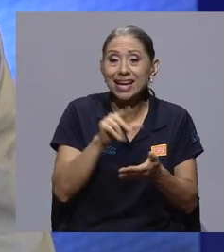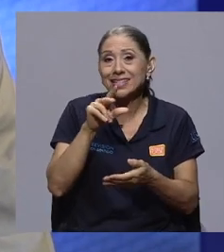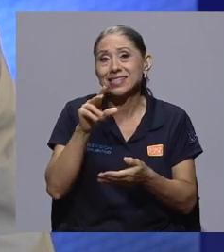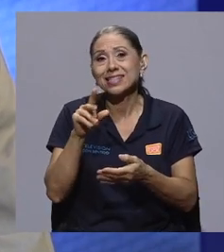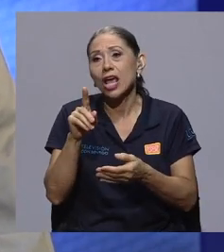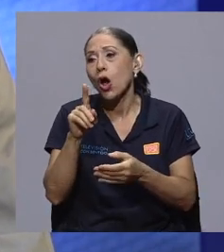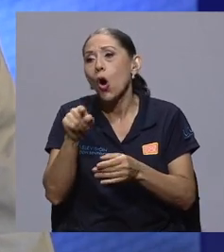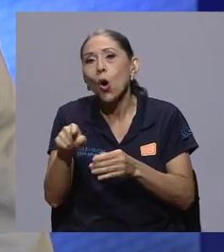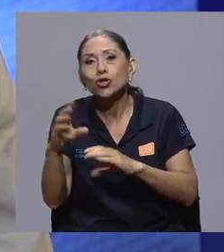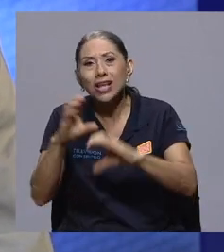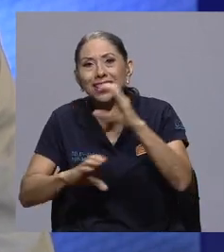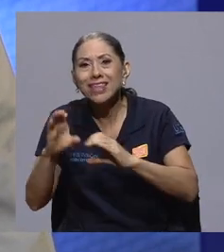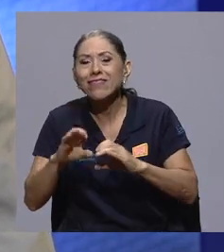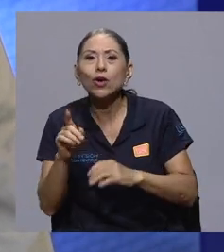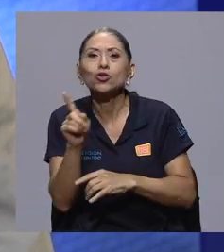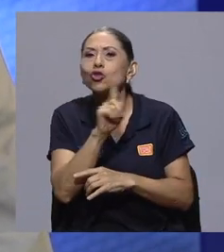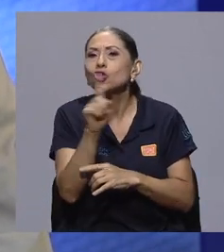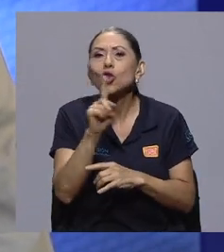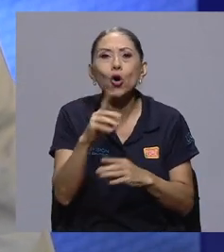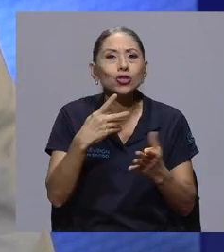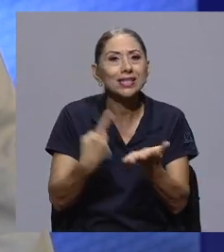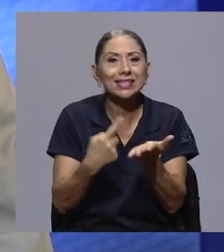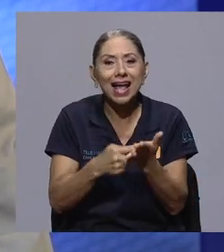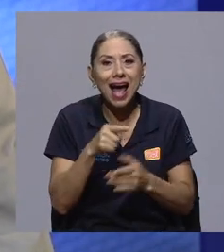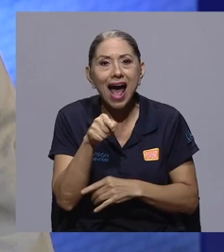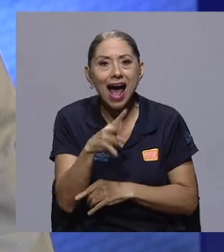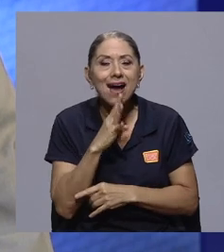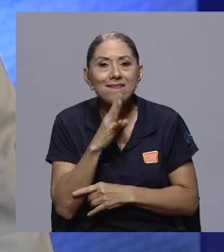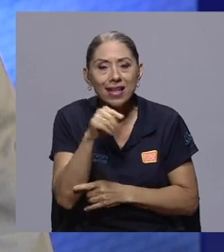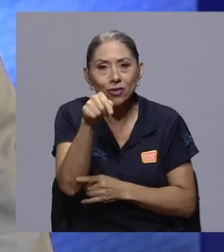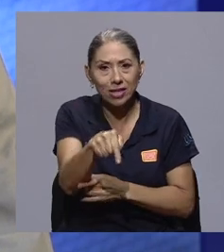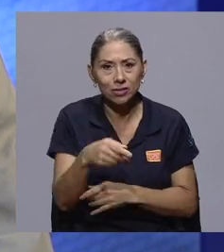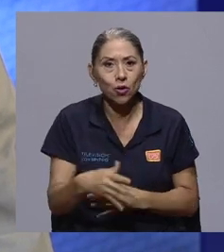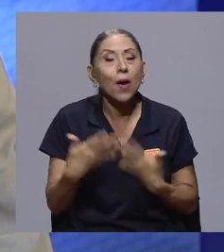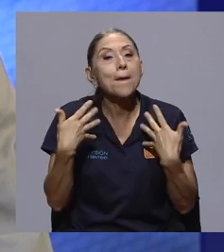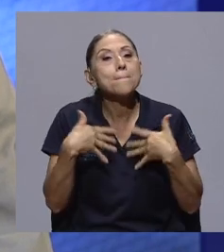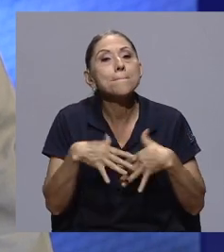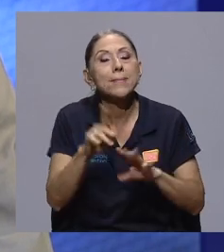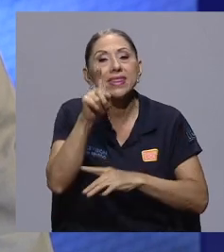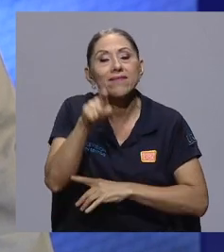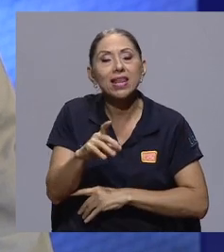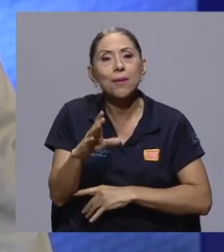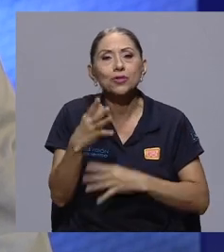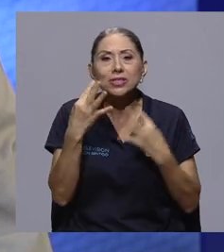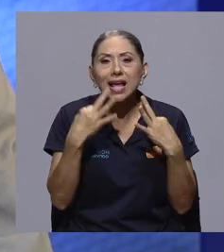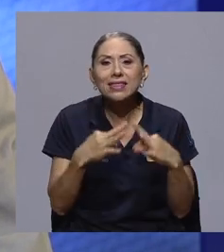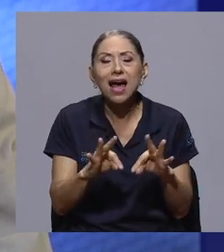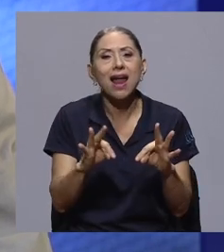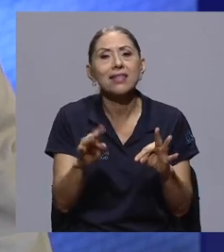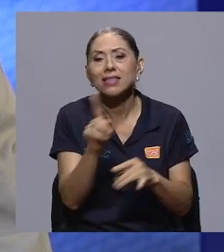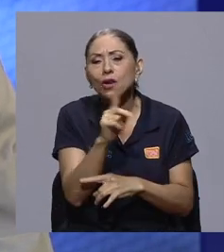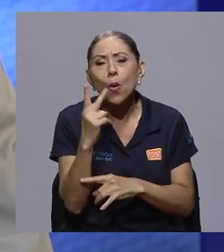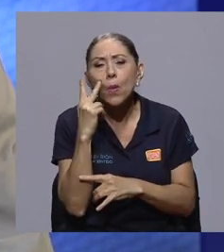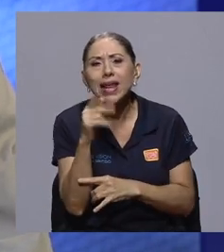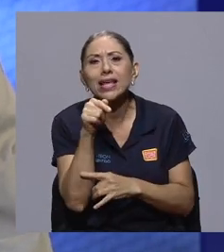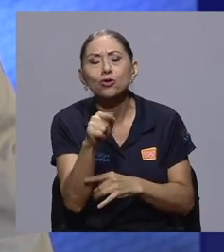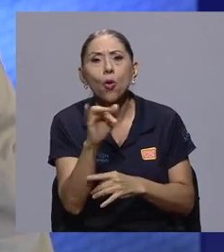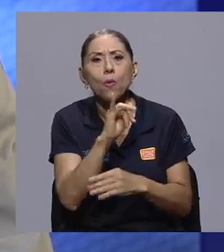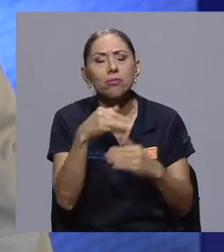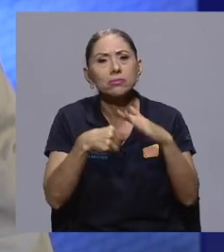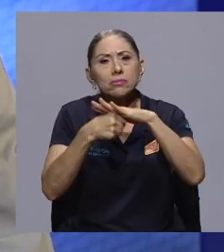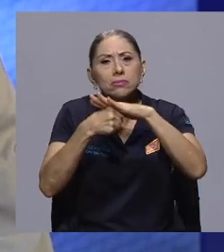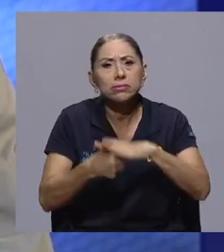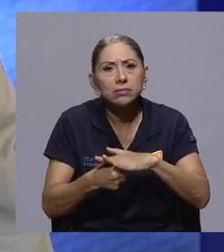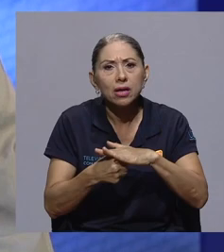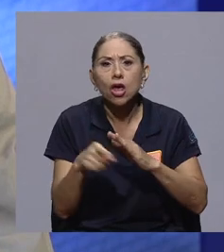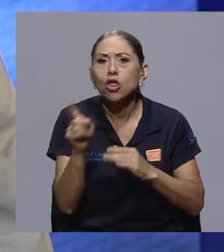vez de buscar descriminalizar, en vez de buscar realmente brindar las oportunidades y servicios de salud, de educación,